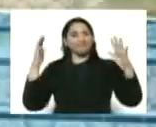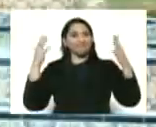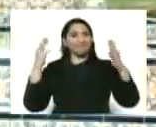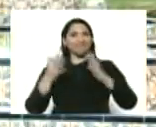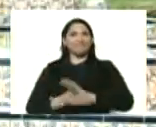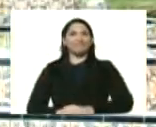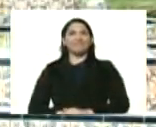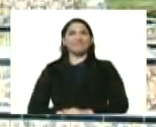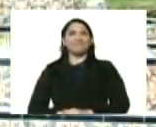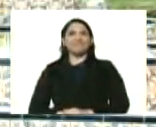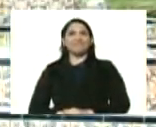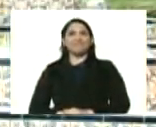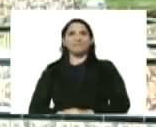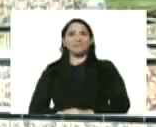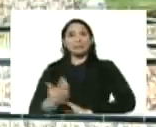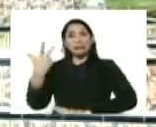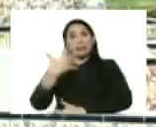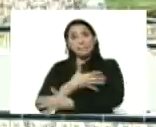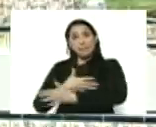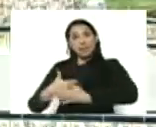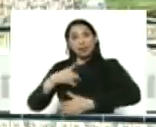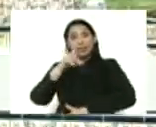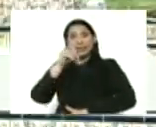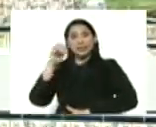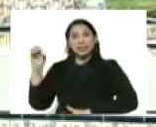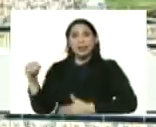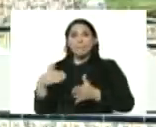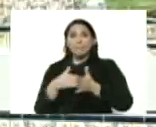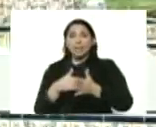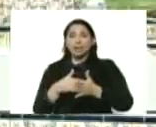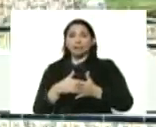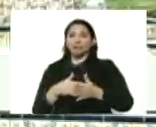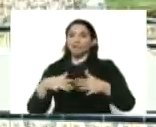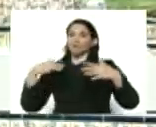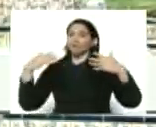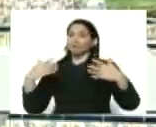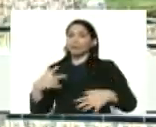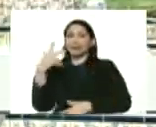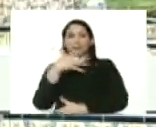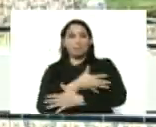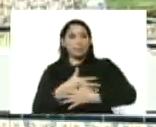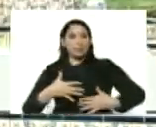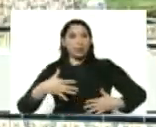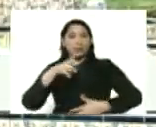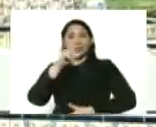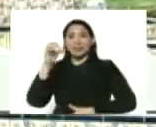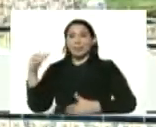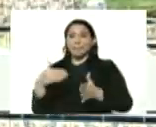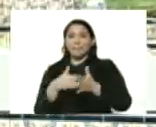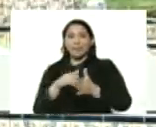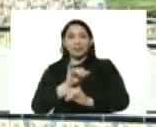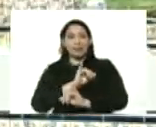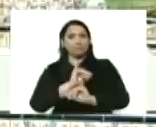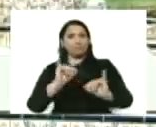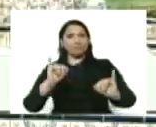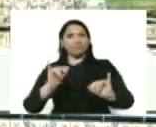3 millones, 3 millones 100 mil, 3 millones 100 mil. Llegamos,